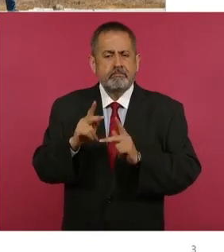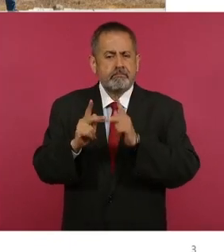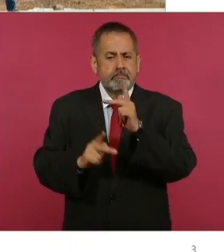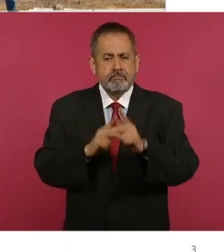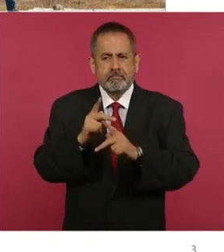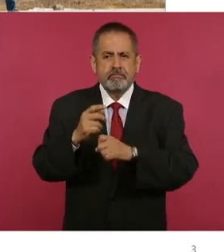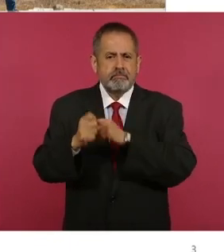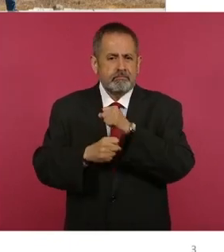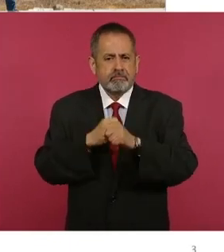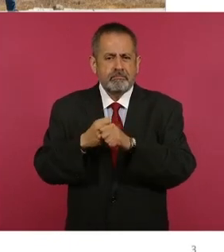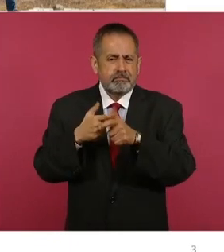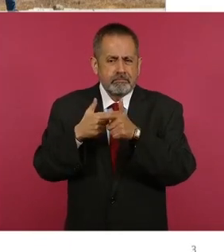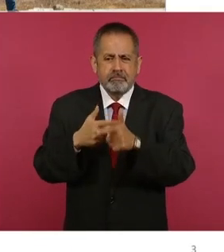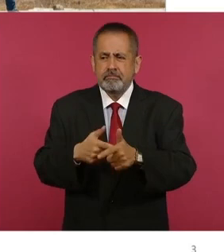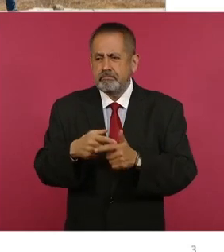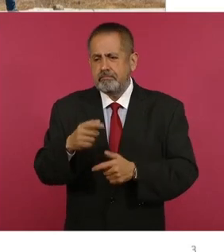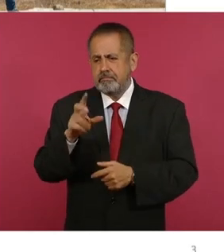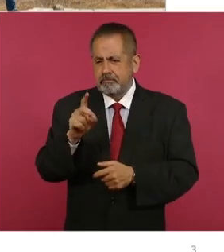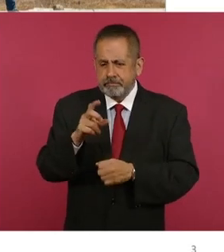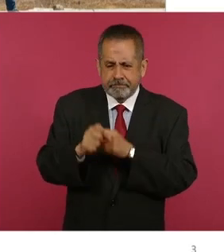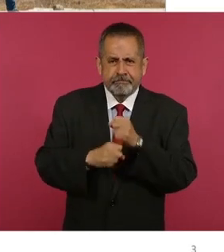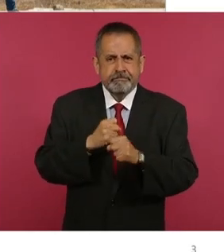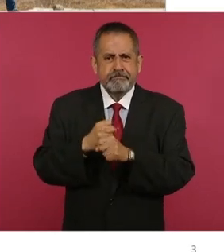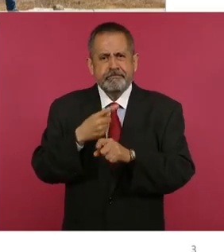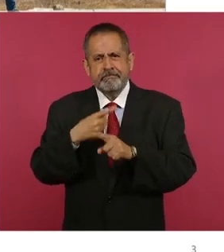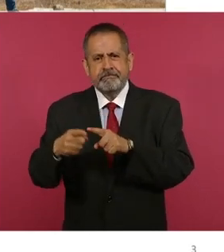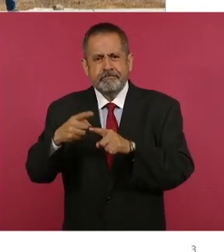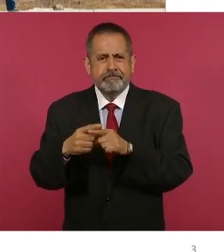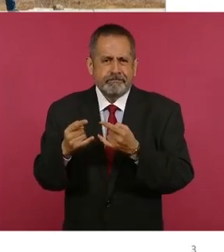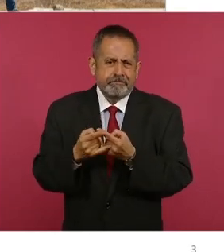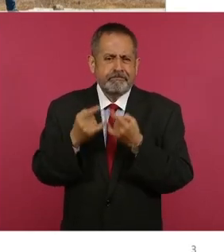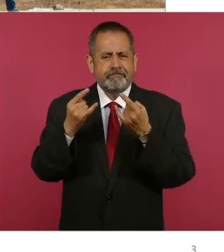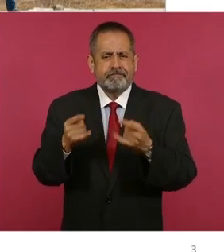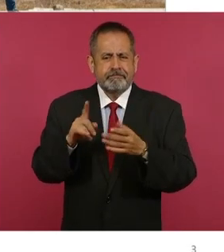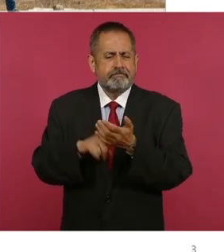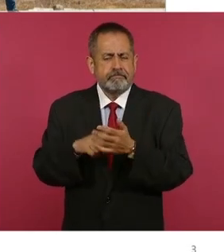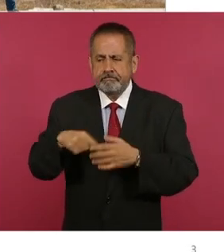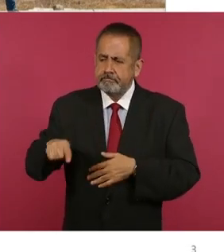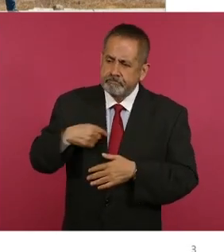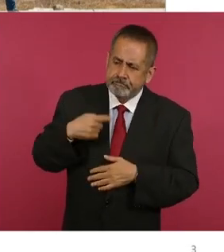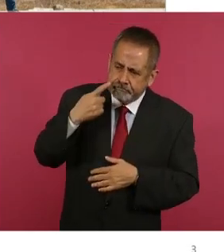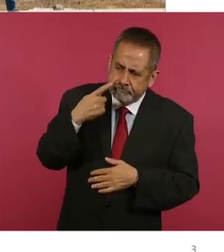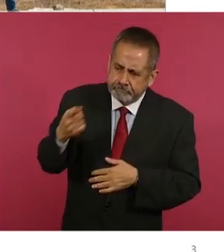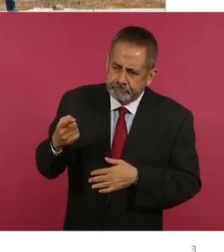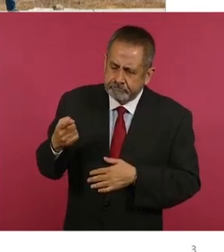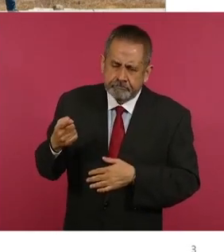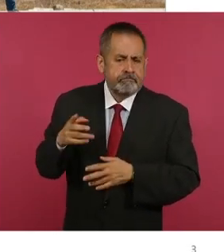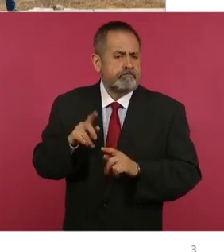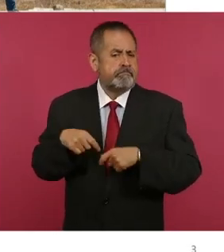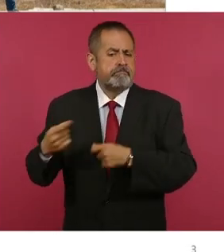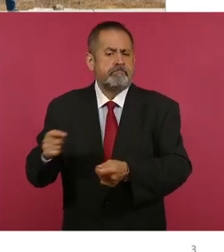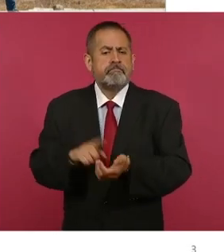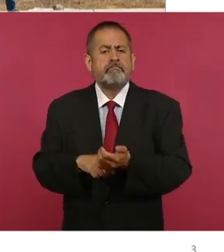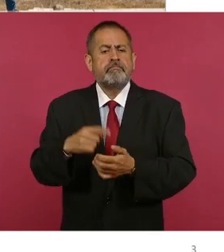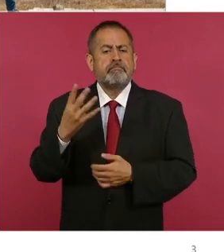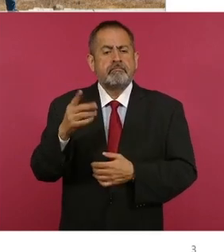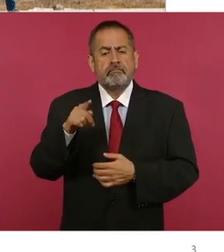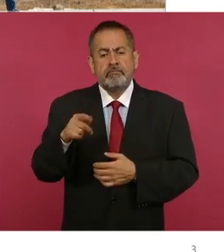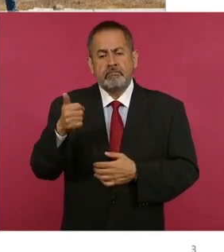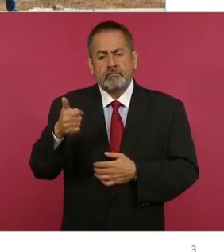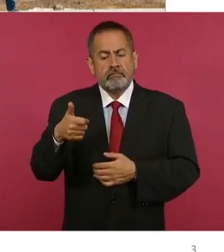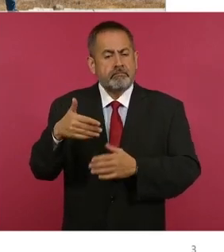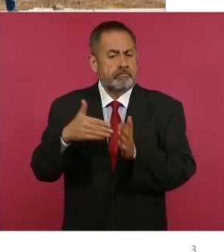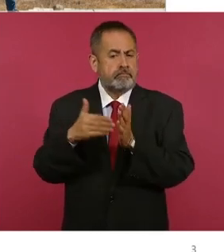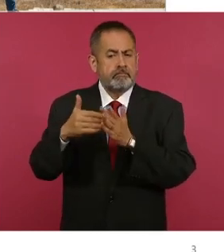plazo, normalmente son créditos a 30 años y son las historias de vida de las personas y se han beneficiado a 4.6 millones de